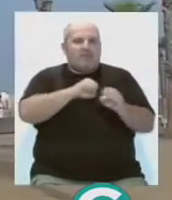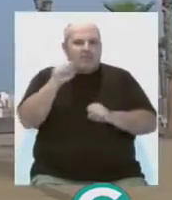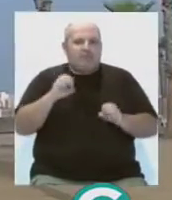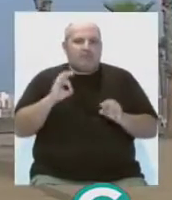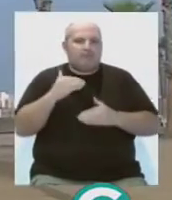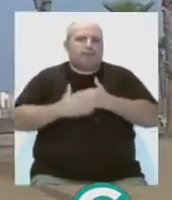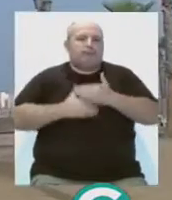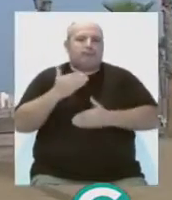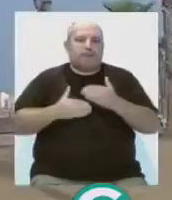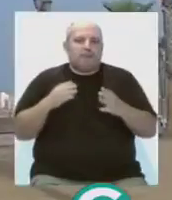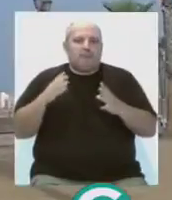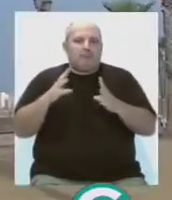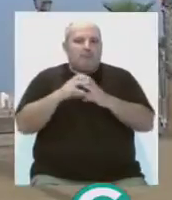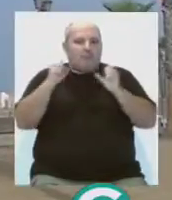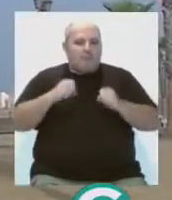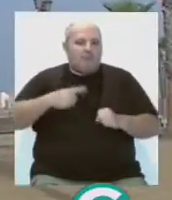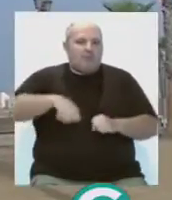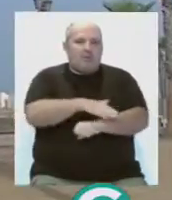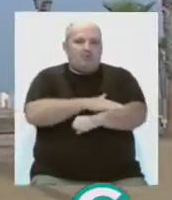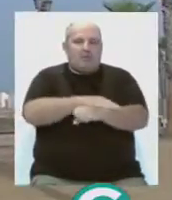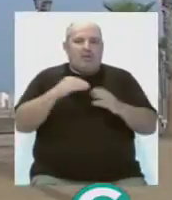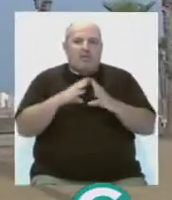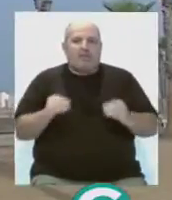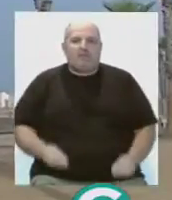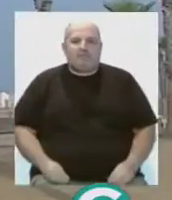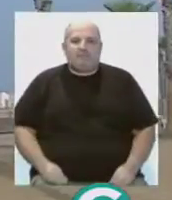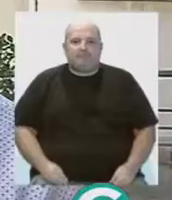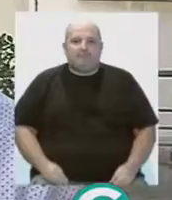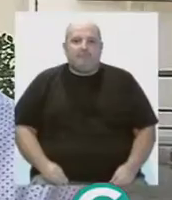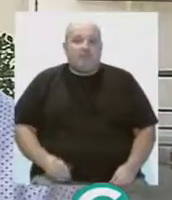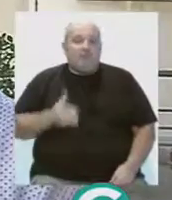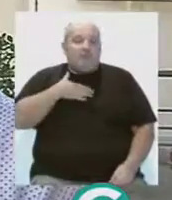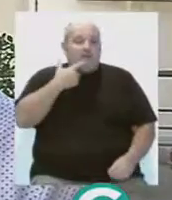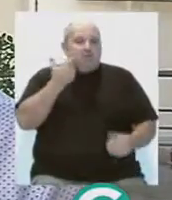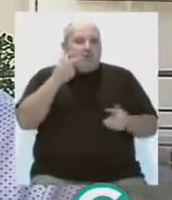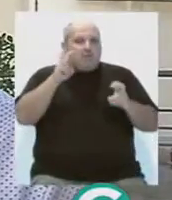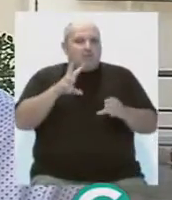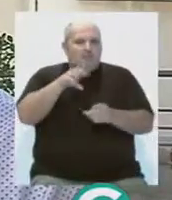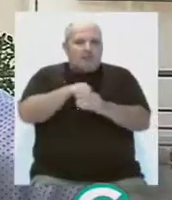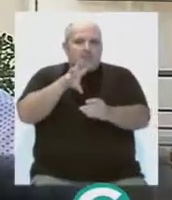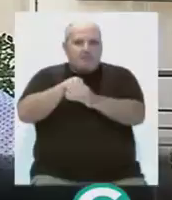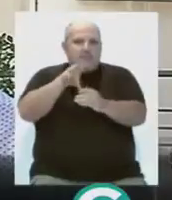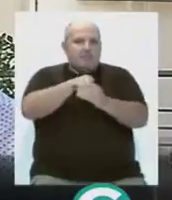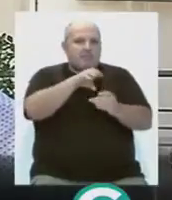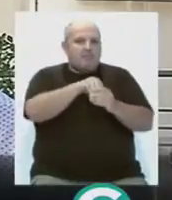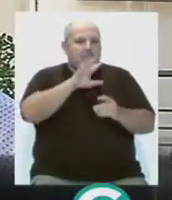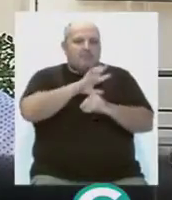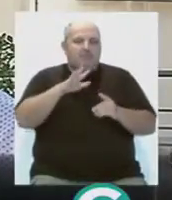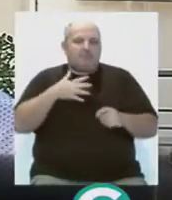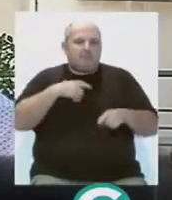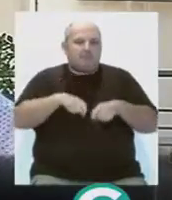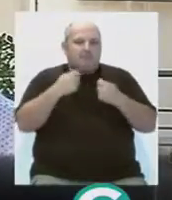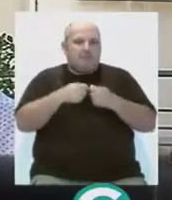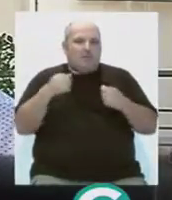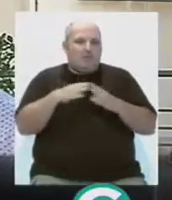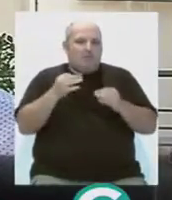labor desarrollada de forma conjunta con la Administración andaluza. Y está tratando de meditar un asunto donde la alta y la colaboración con la Junta de Andalucía ha